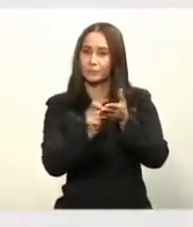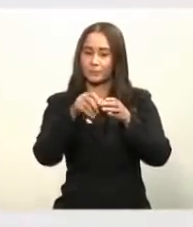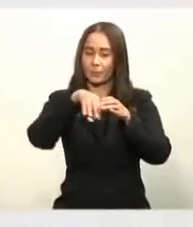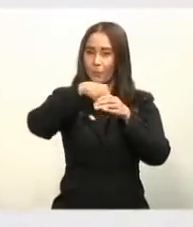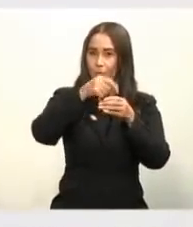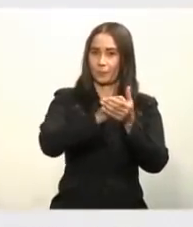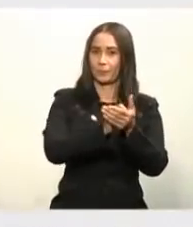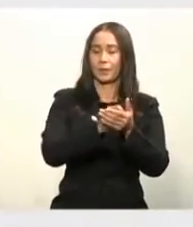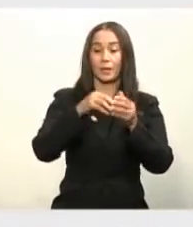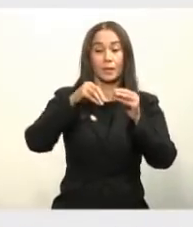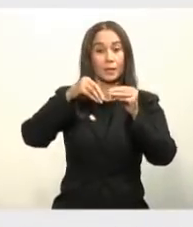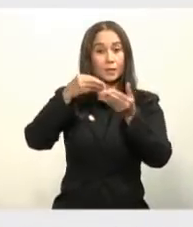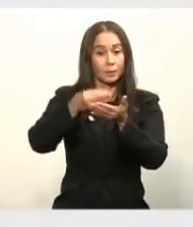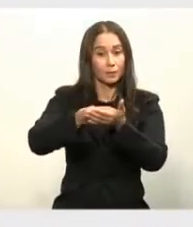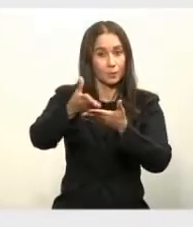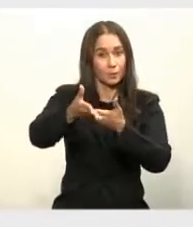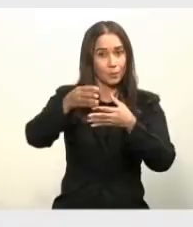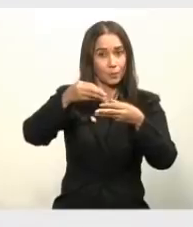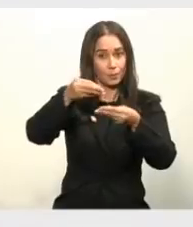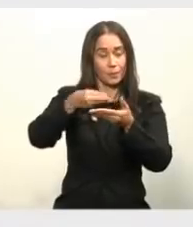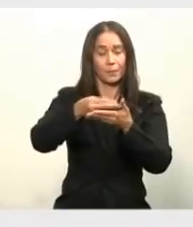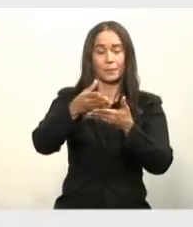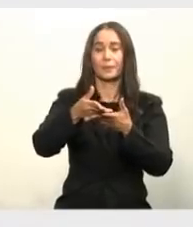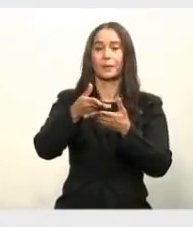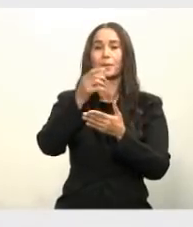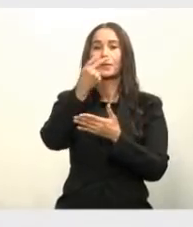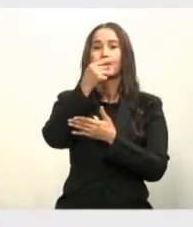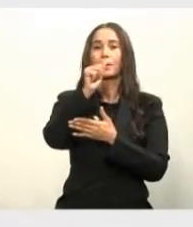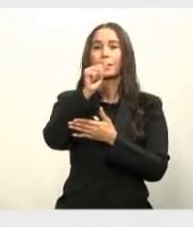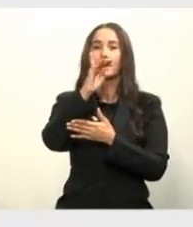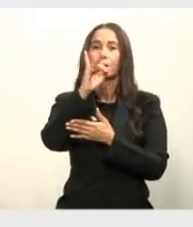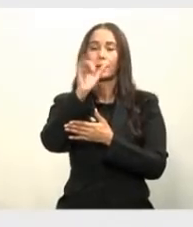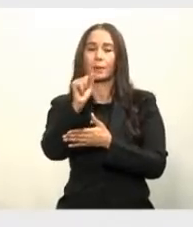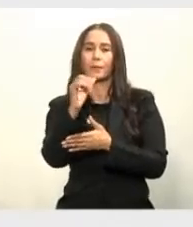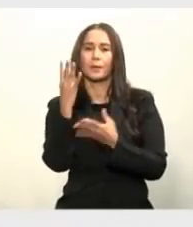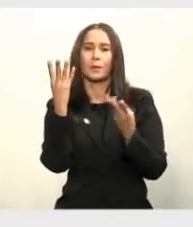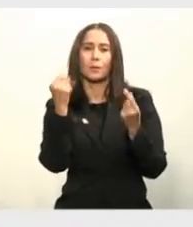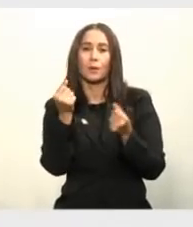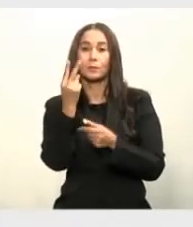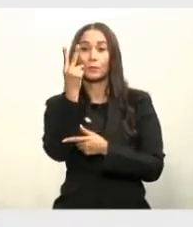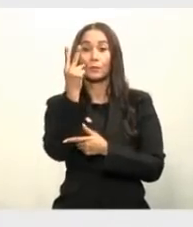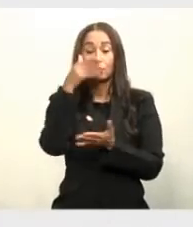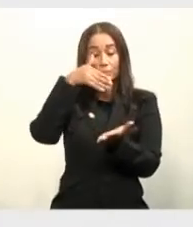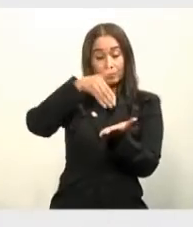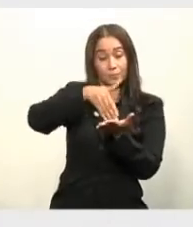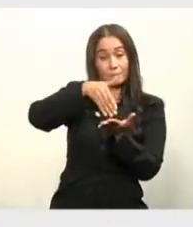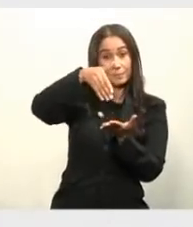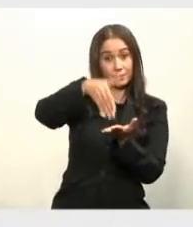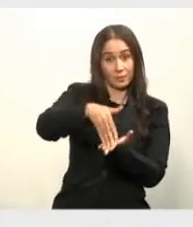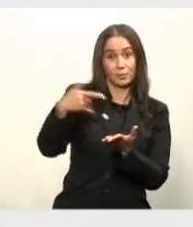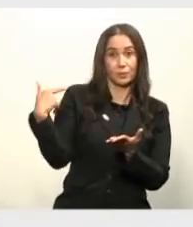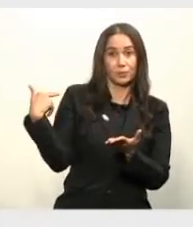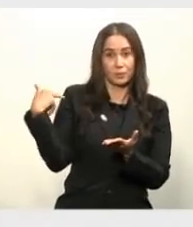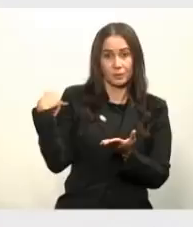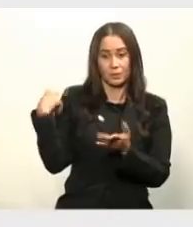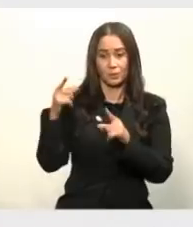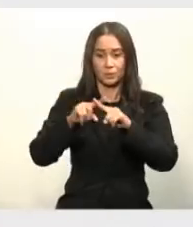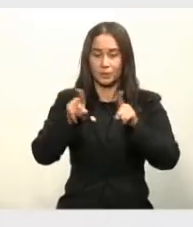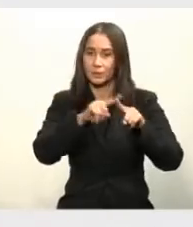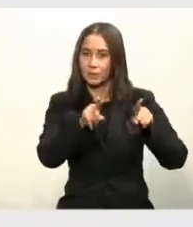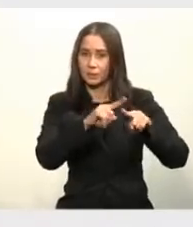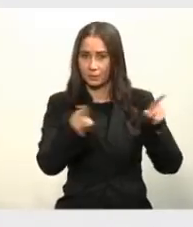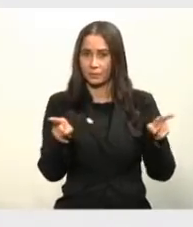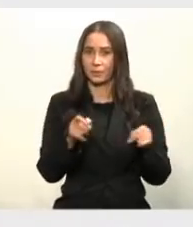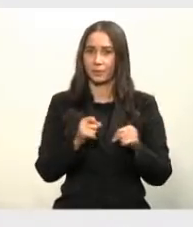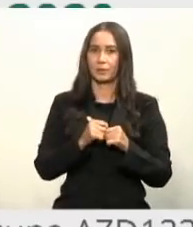arreglo de compra con Gavi Alliance para adquirir dos millones de dosis variadas a través del mecanismo que se